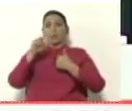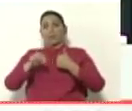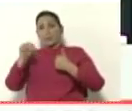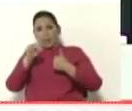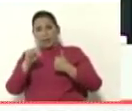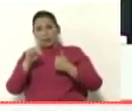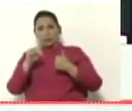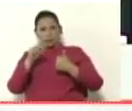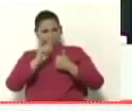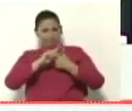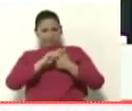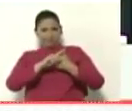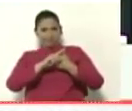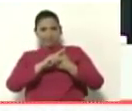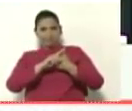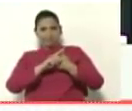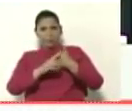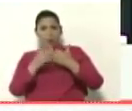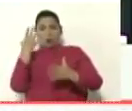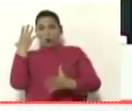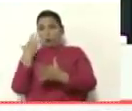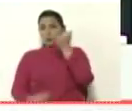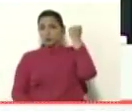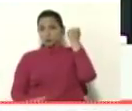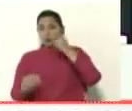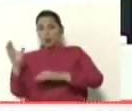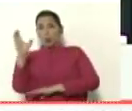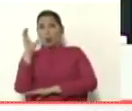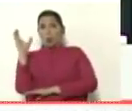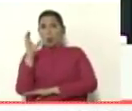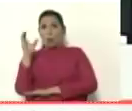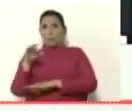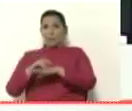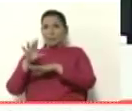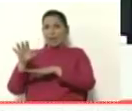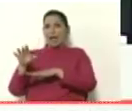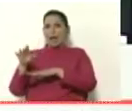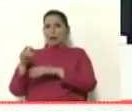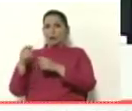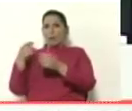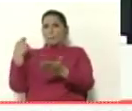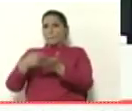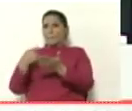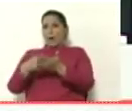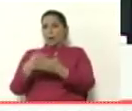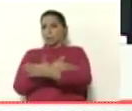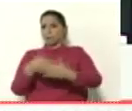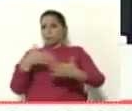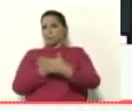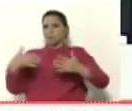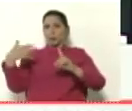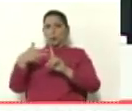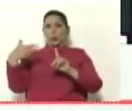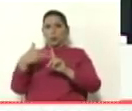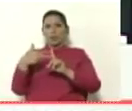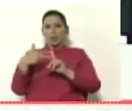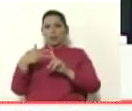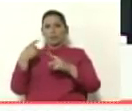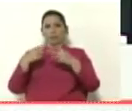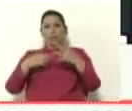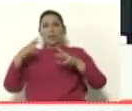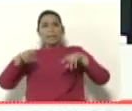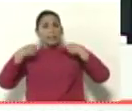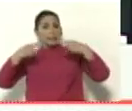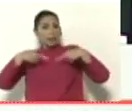por cierto se fue de Colombia dejando una deuda millonaria en hoteles y en restaurantes